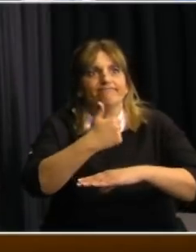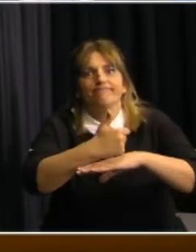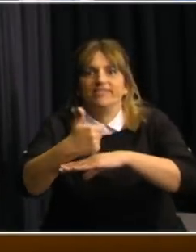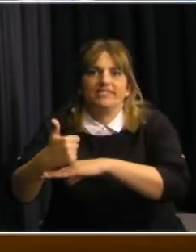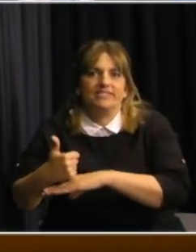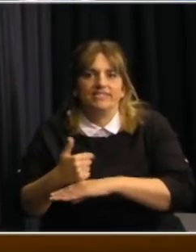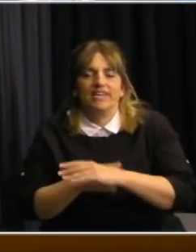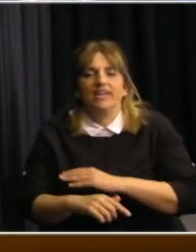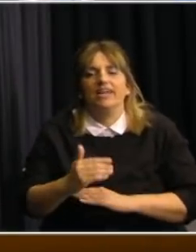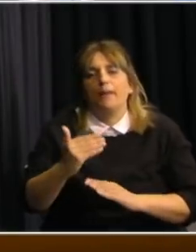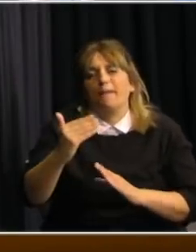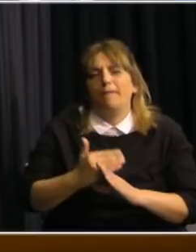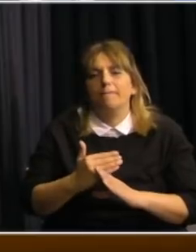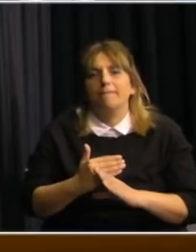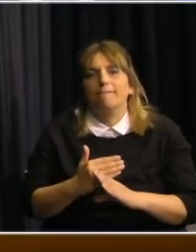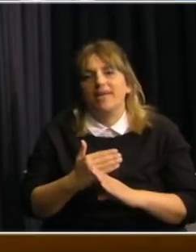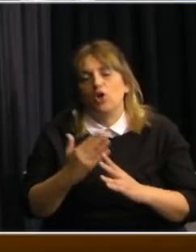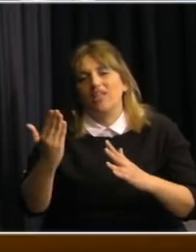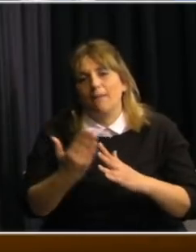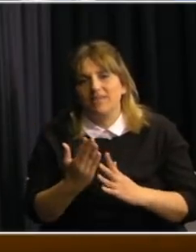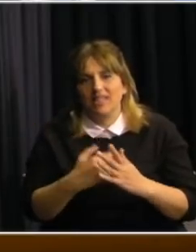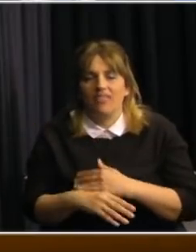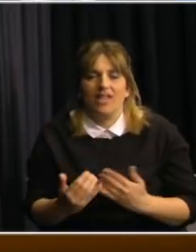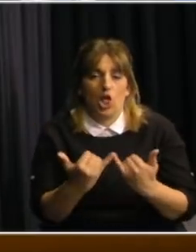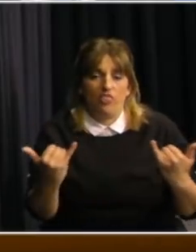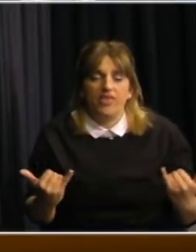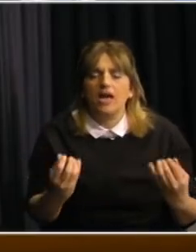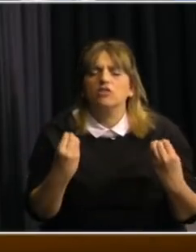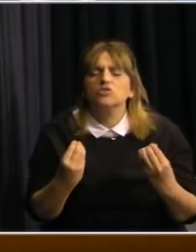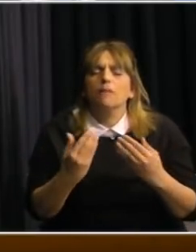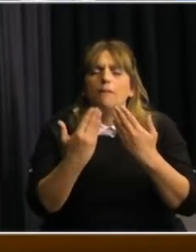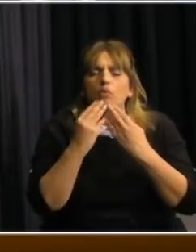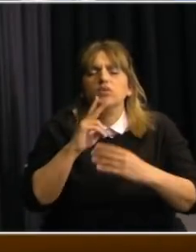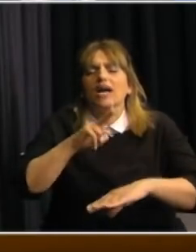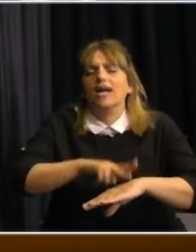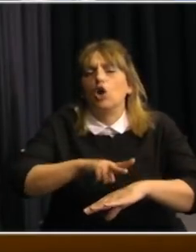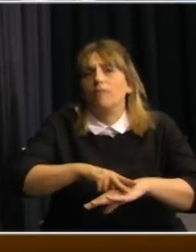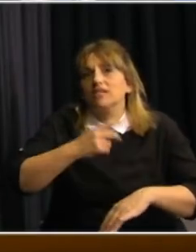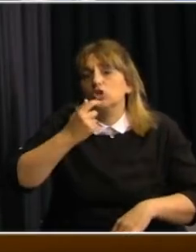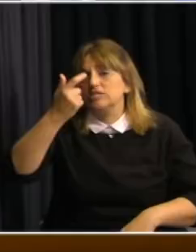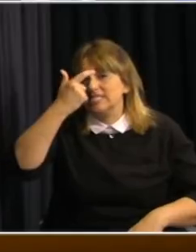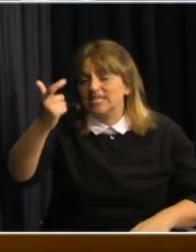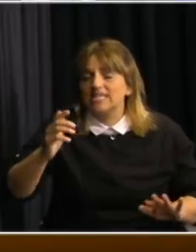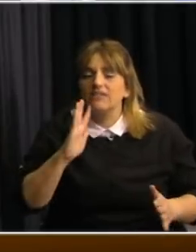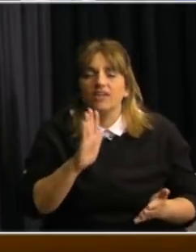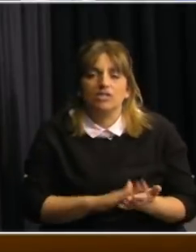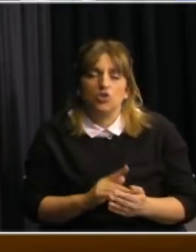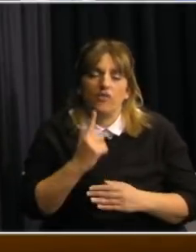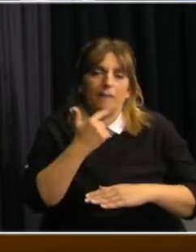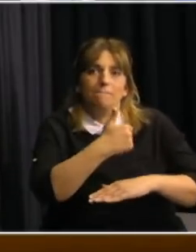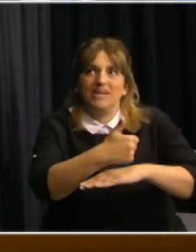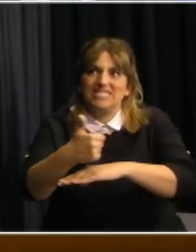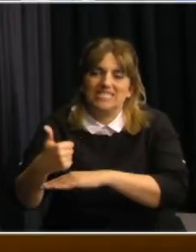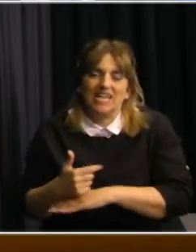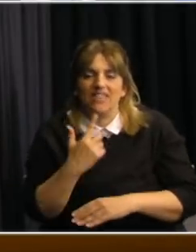menos de la mitad de esos días ¿cuál es en concreto la recomendación científica hoy en día vinculada a esa presencialidad